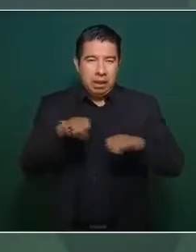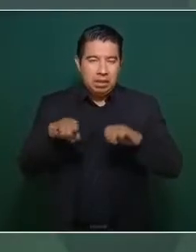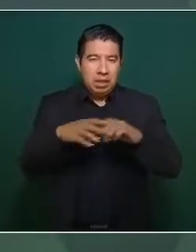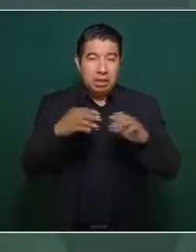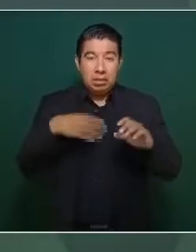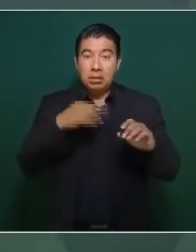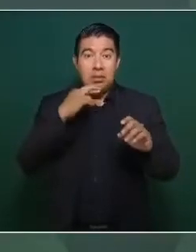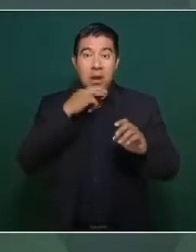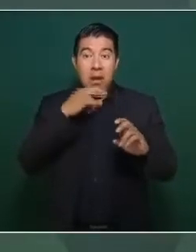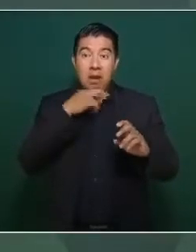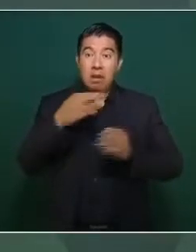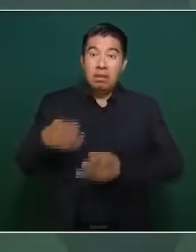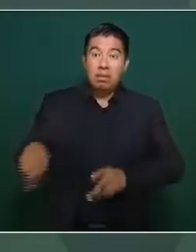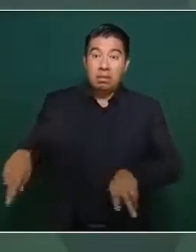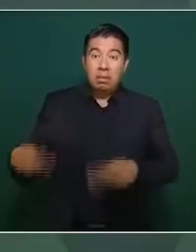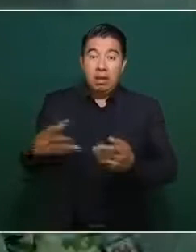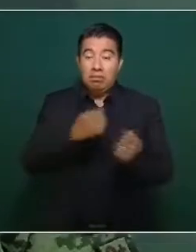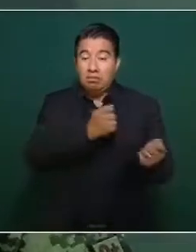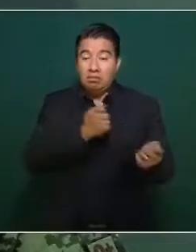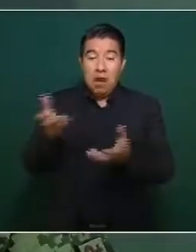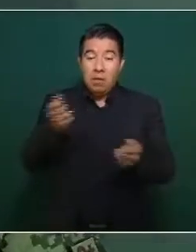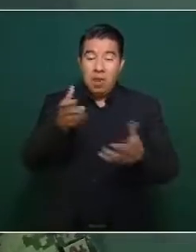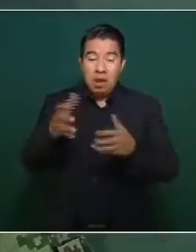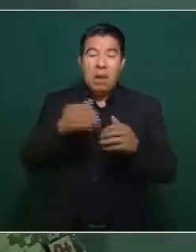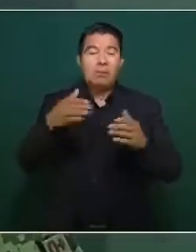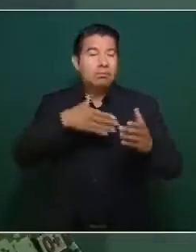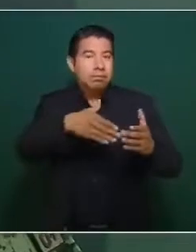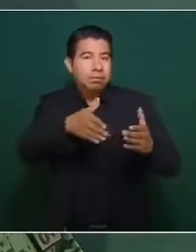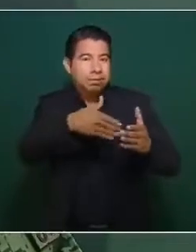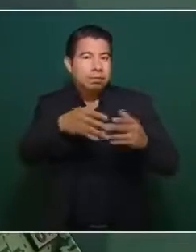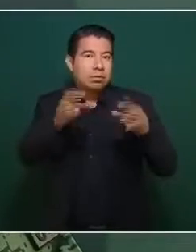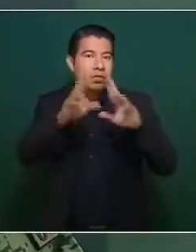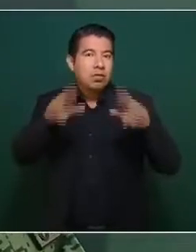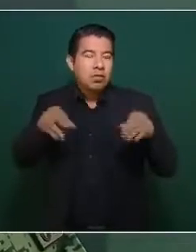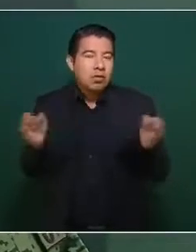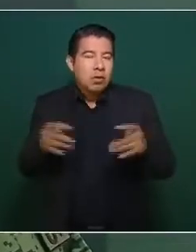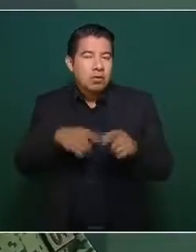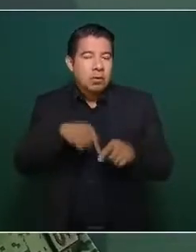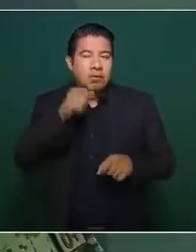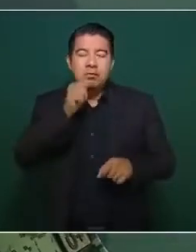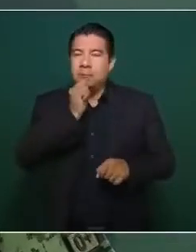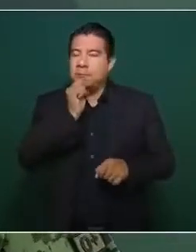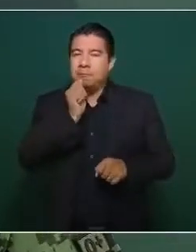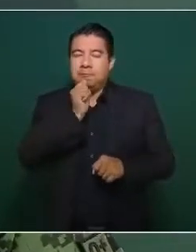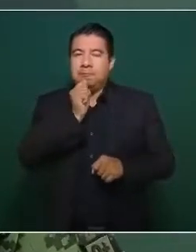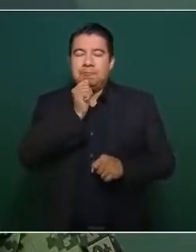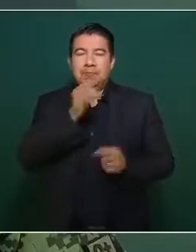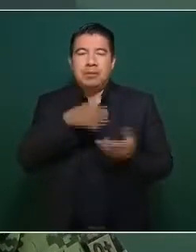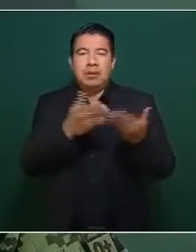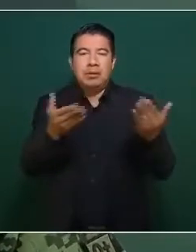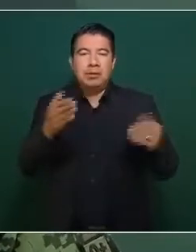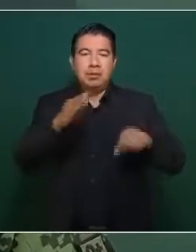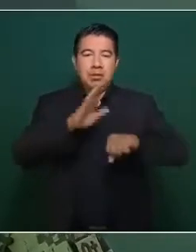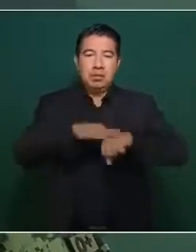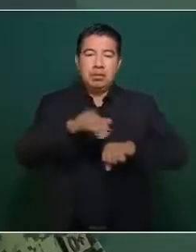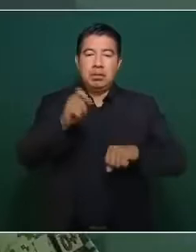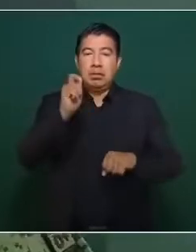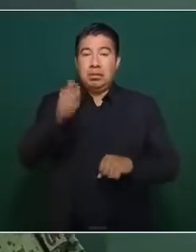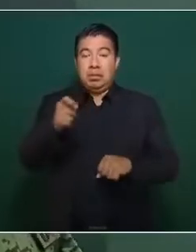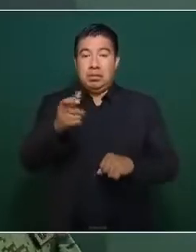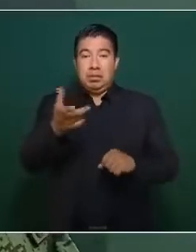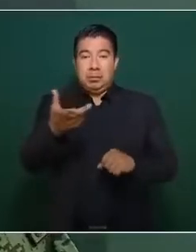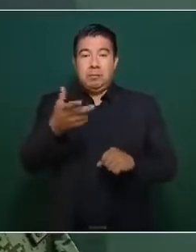correspondía a principalmente estufas y refrigeradores. La estrategia que se empleó es